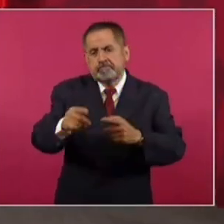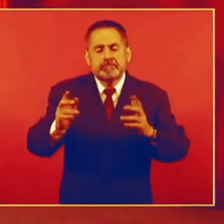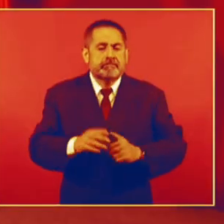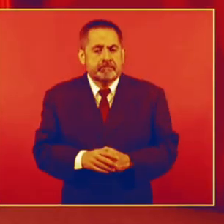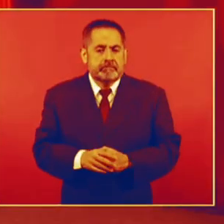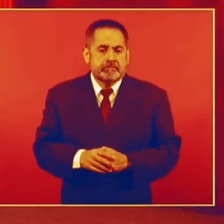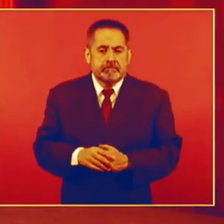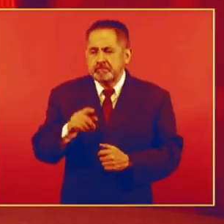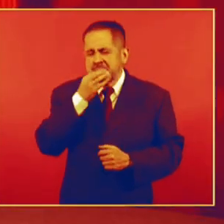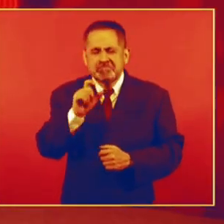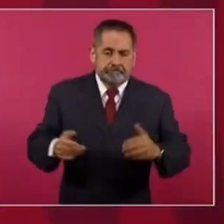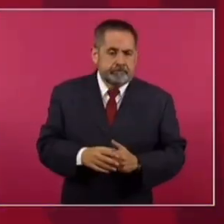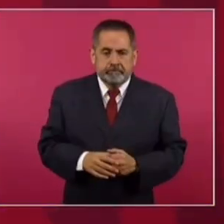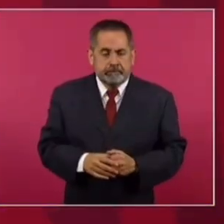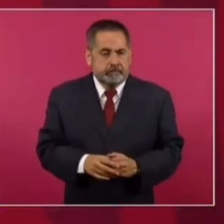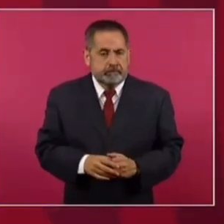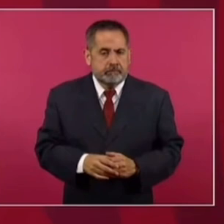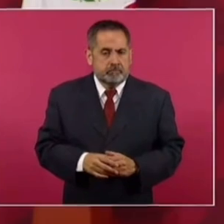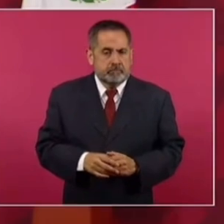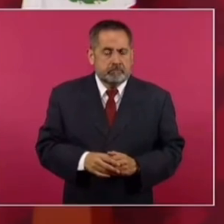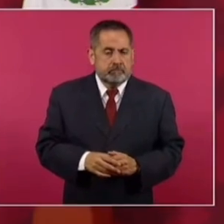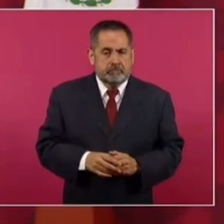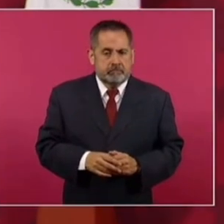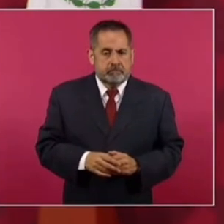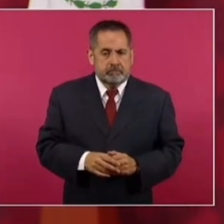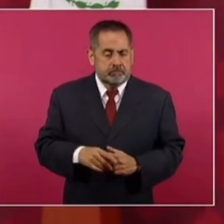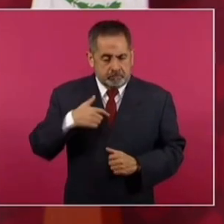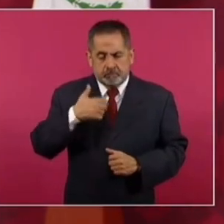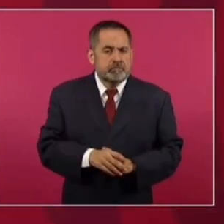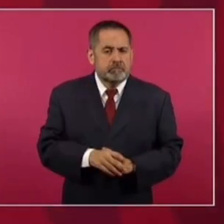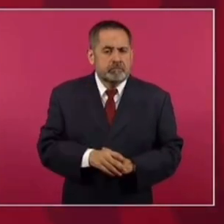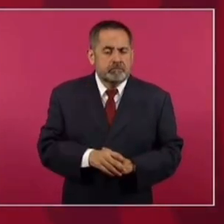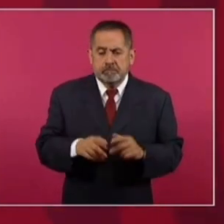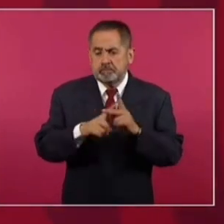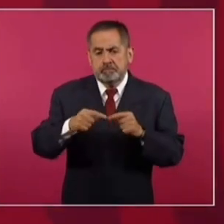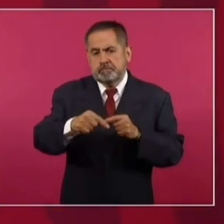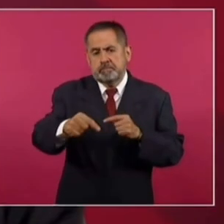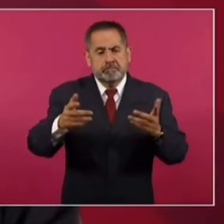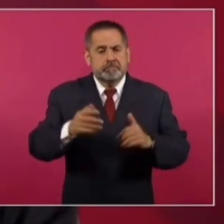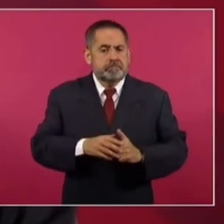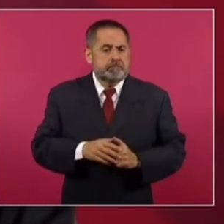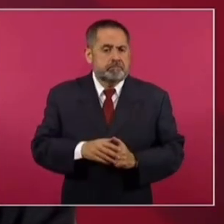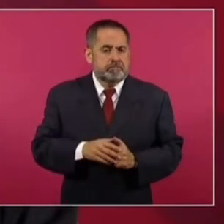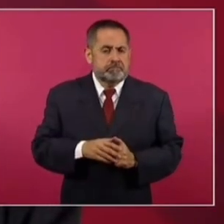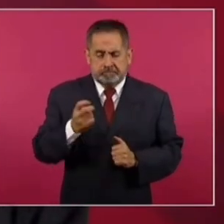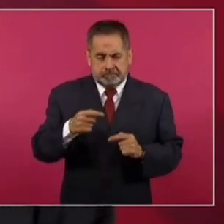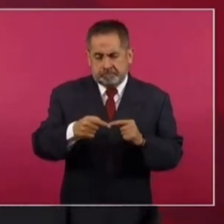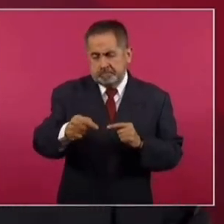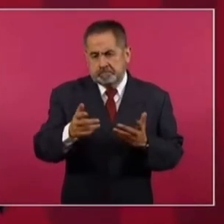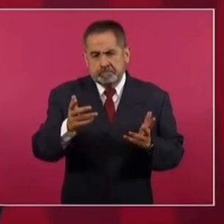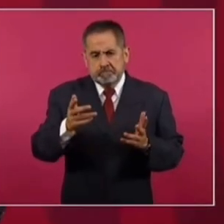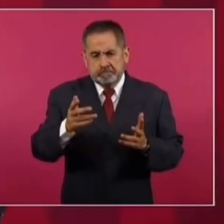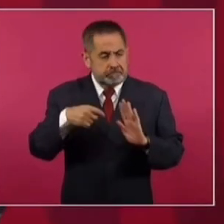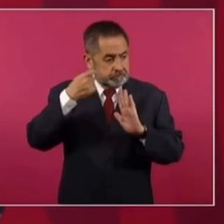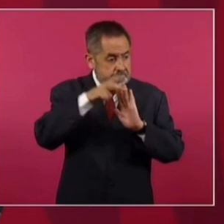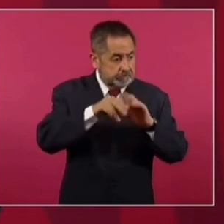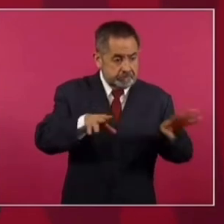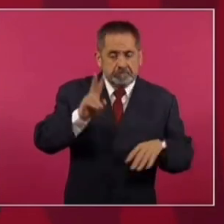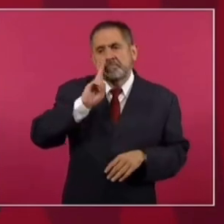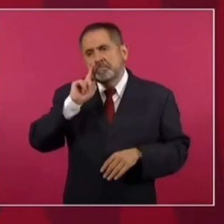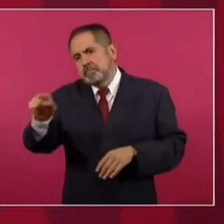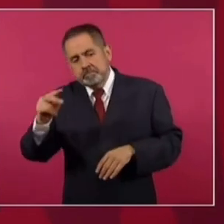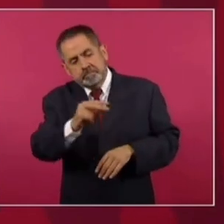Eso, 24 horas se resuelve. Yo sí quiero que a partir de este documental